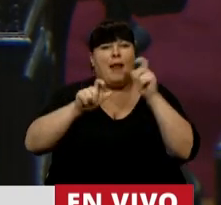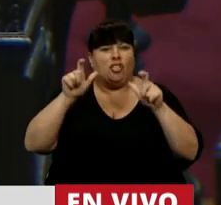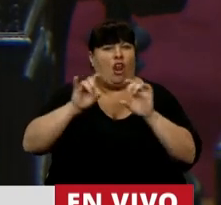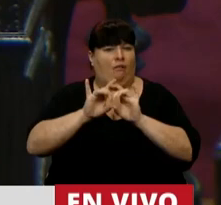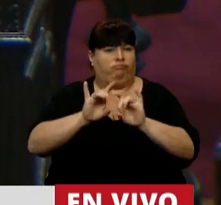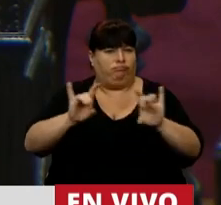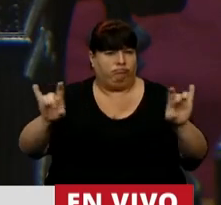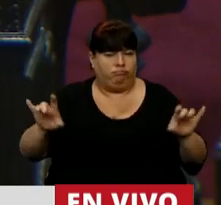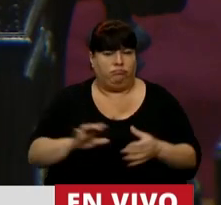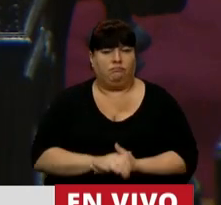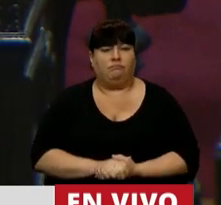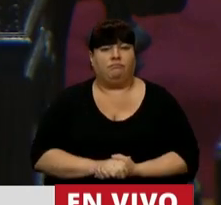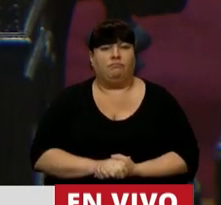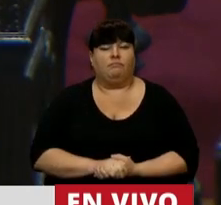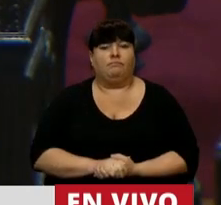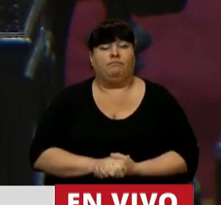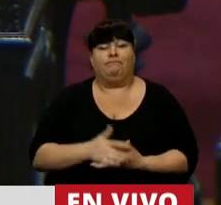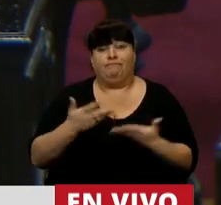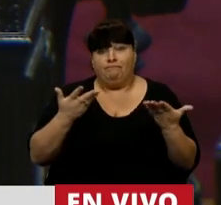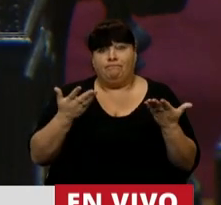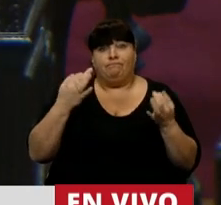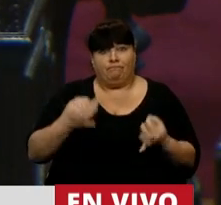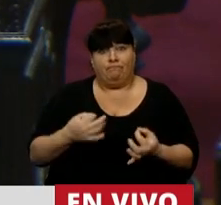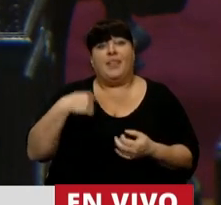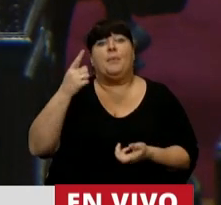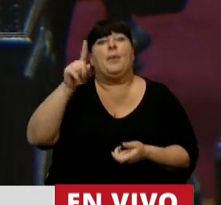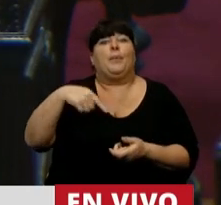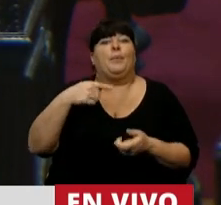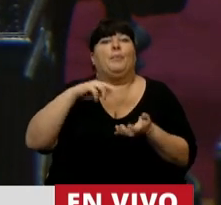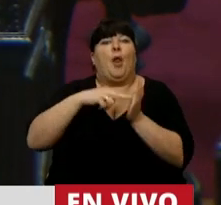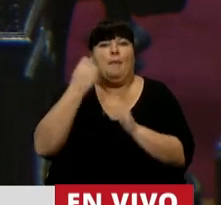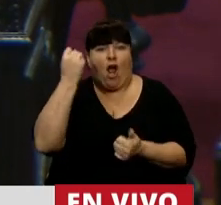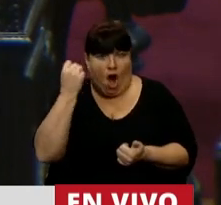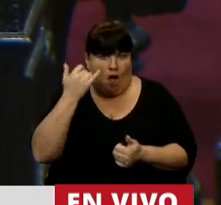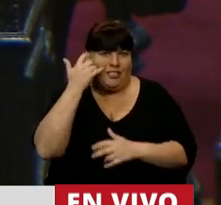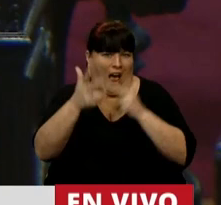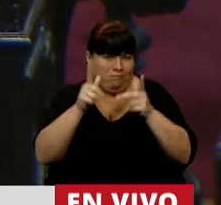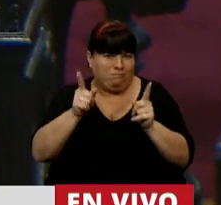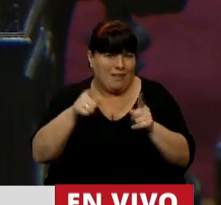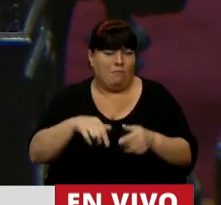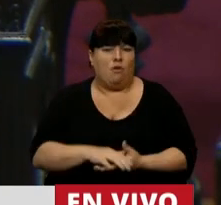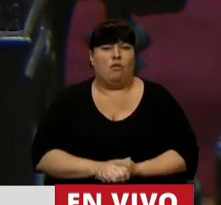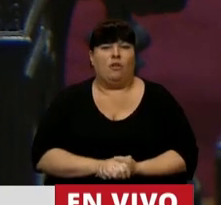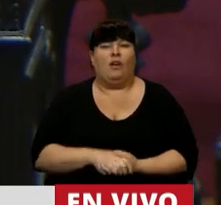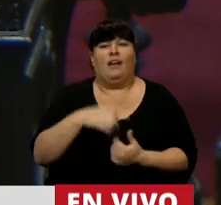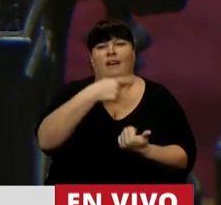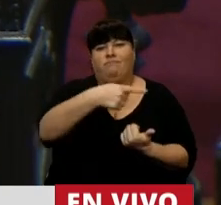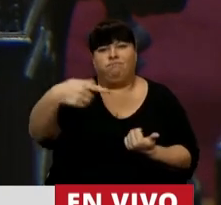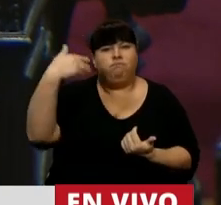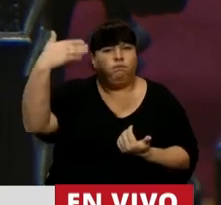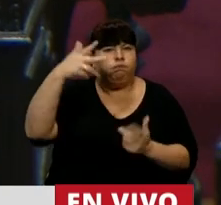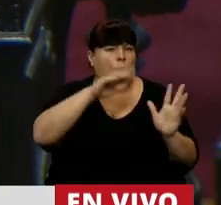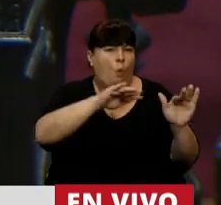contagiadas. Y claro está, con consecuencias económicas que se han mencionado esta noche en las distintas